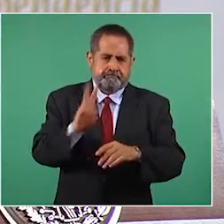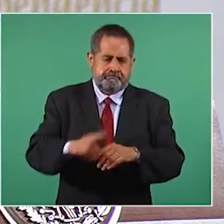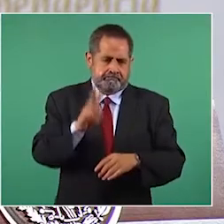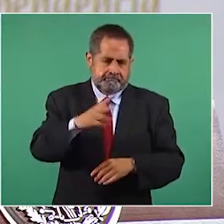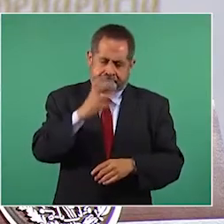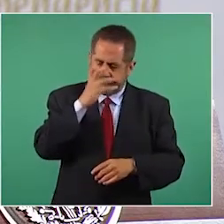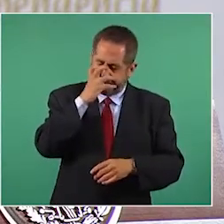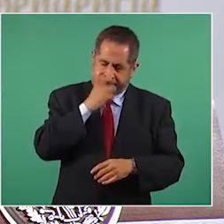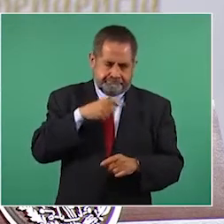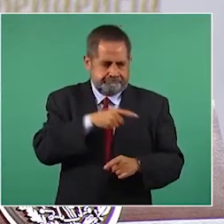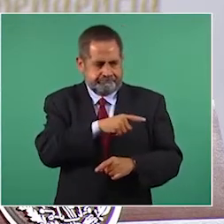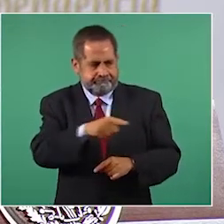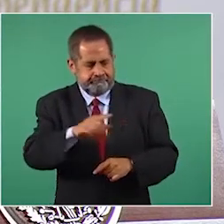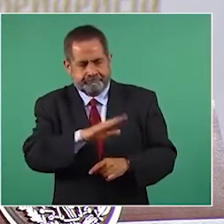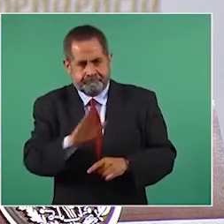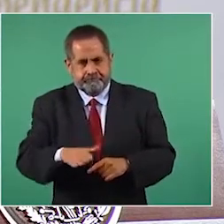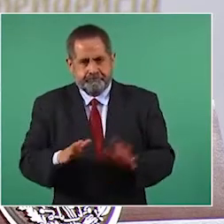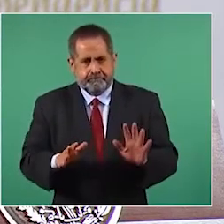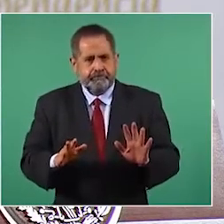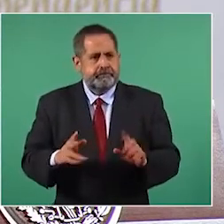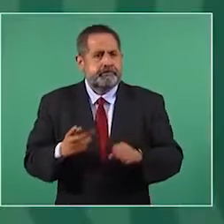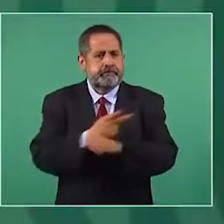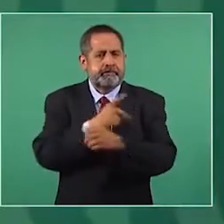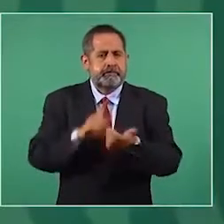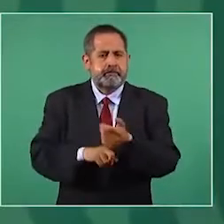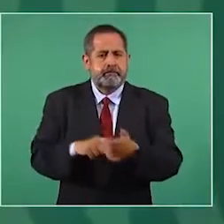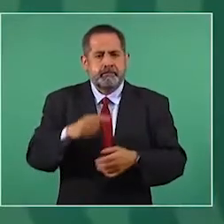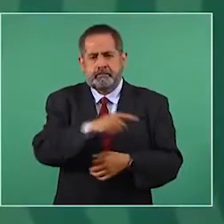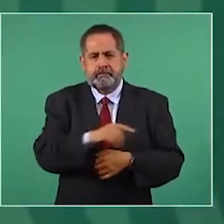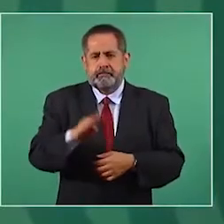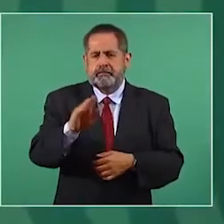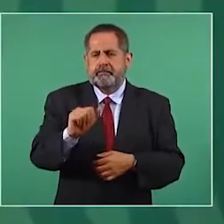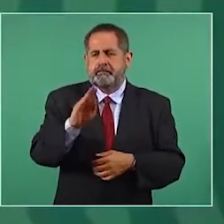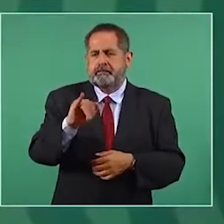triste lo que pasó en Bavispe,